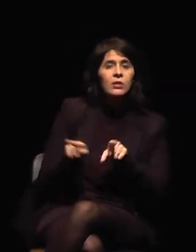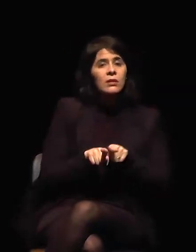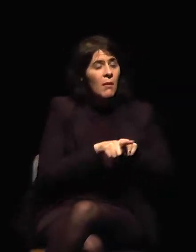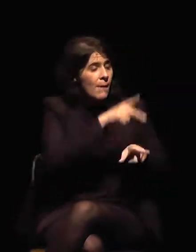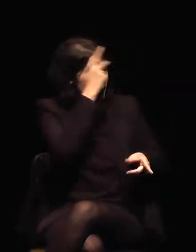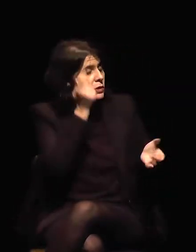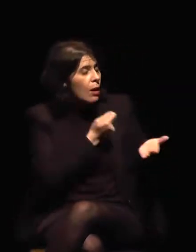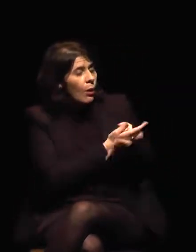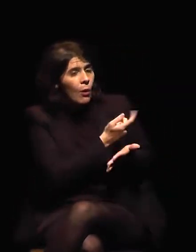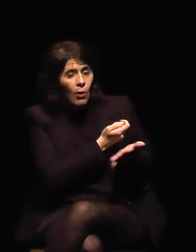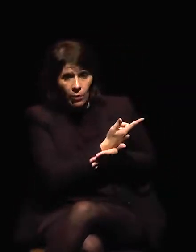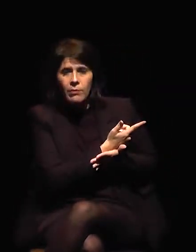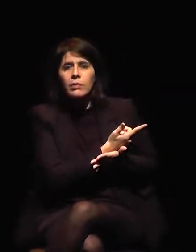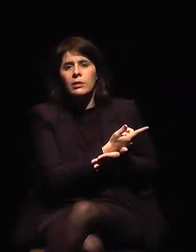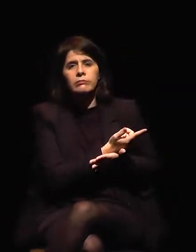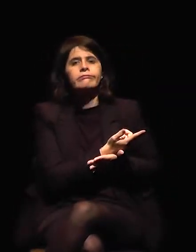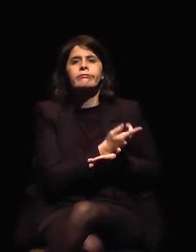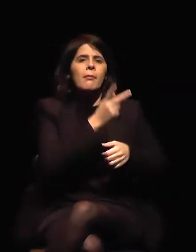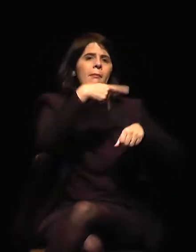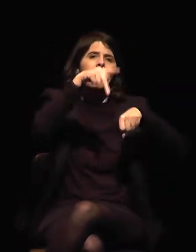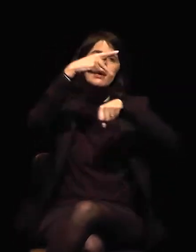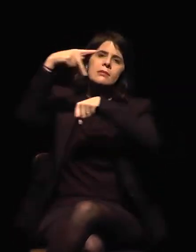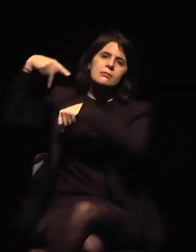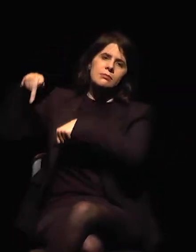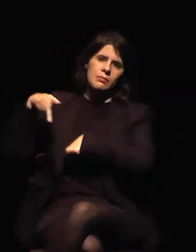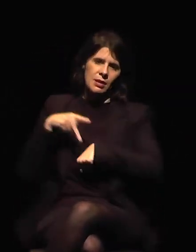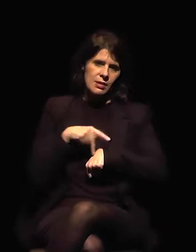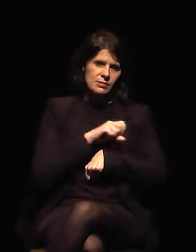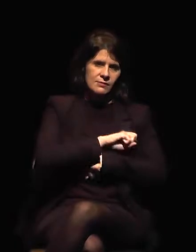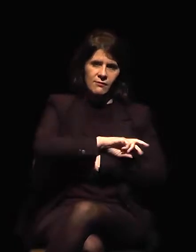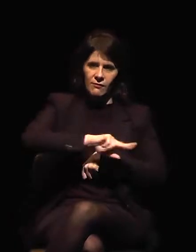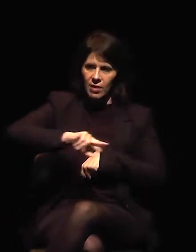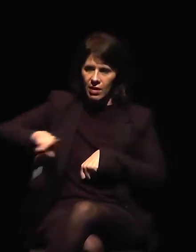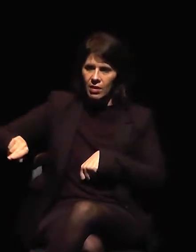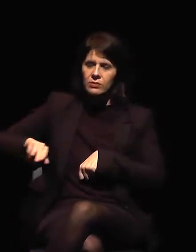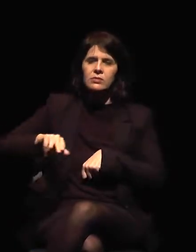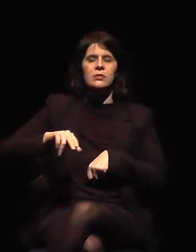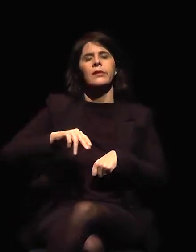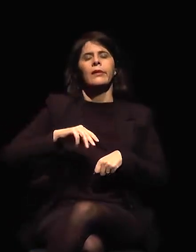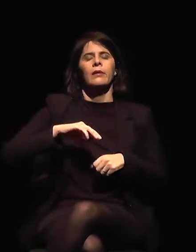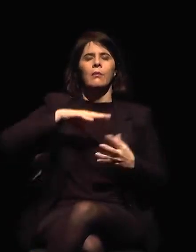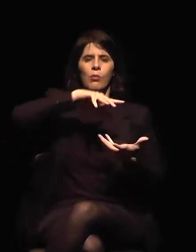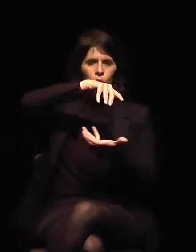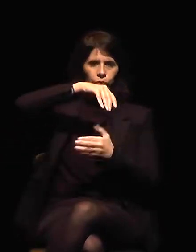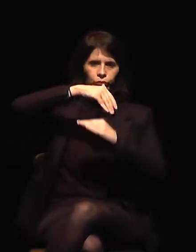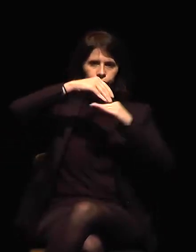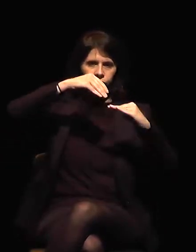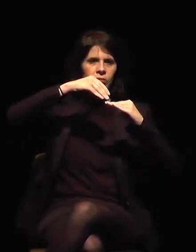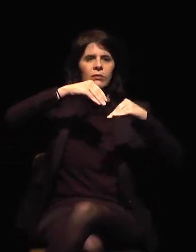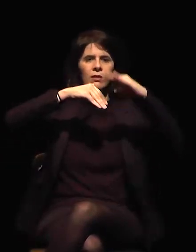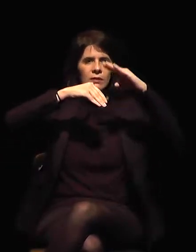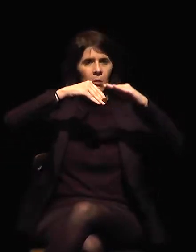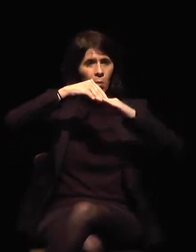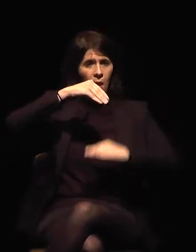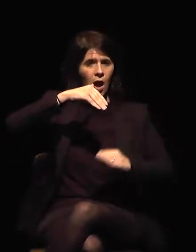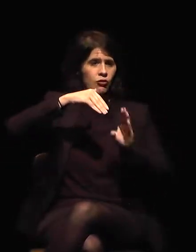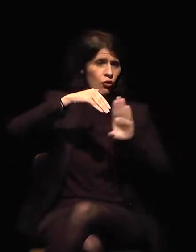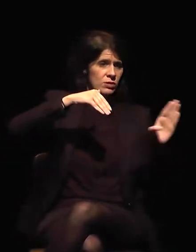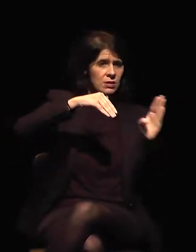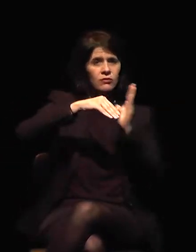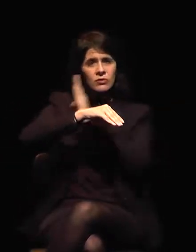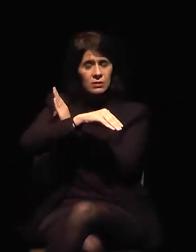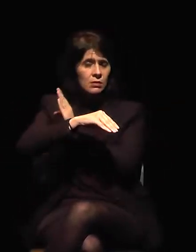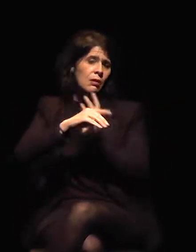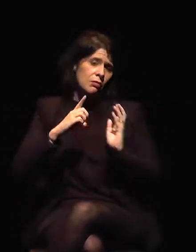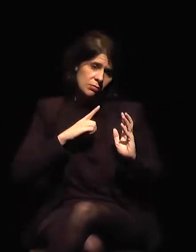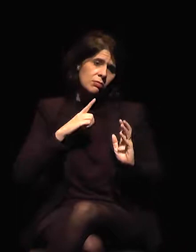por arriba, por abajo de Ecuador, en el occidente, en el oriente. Por lo que el tema de